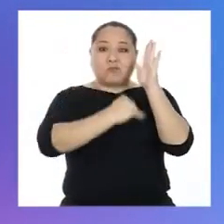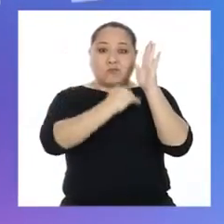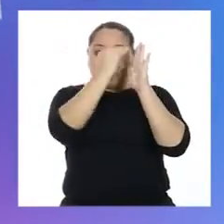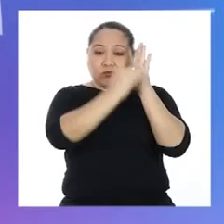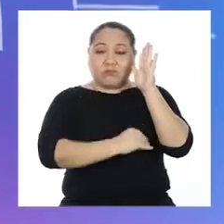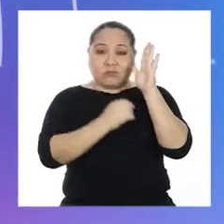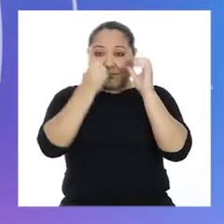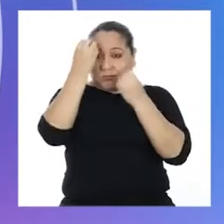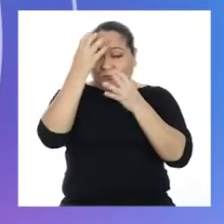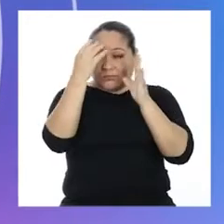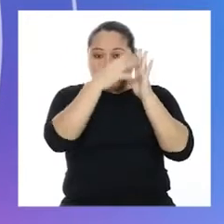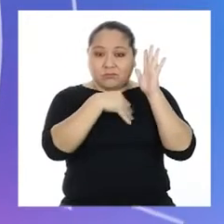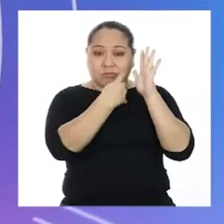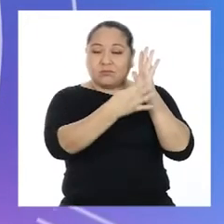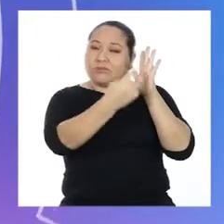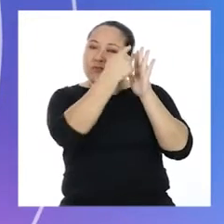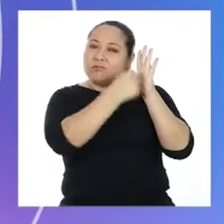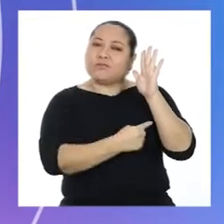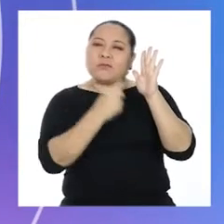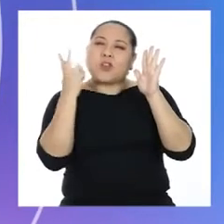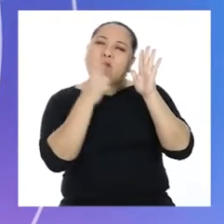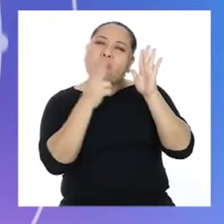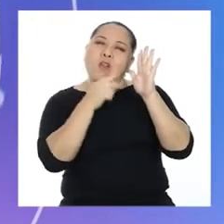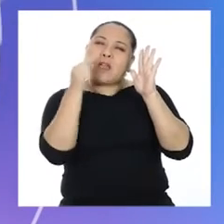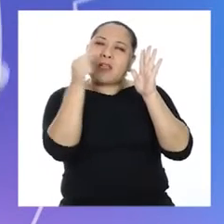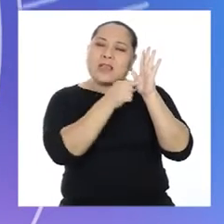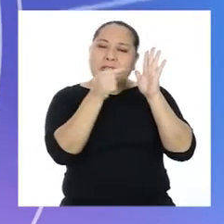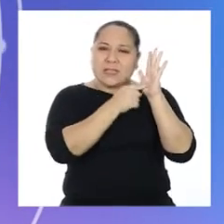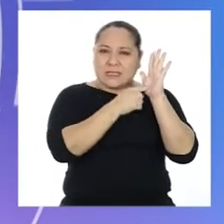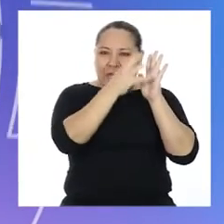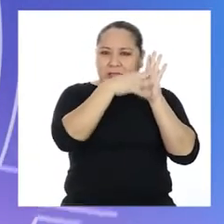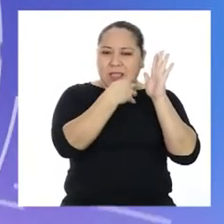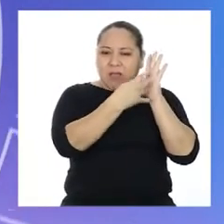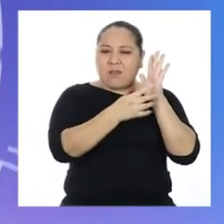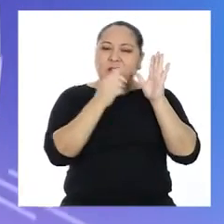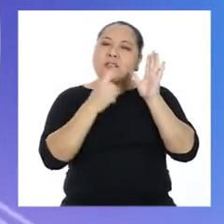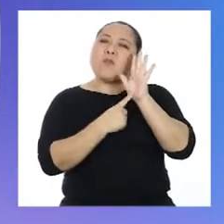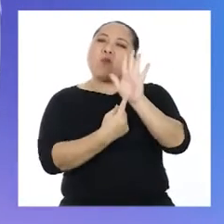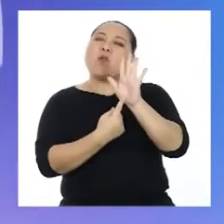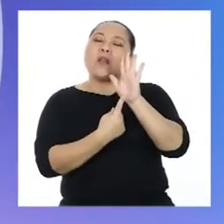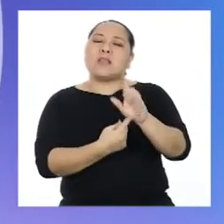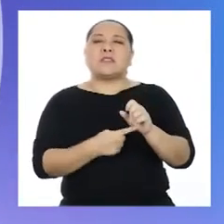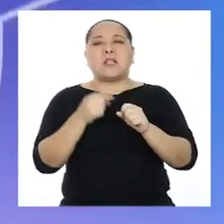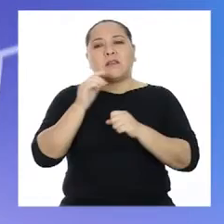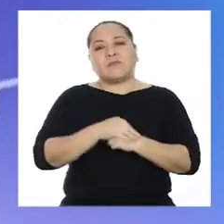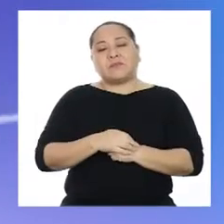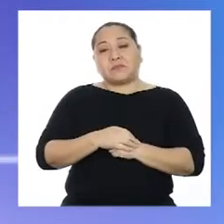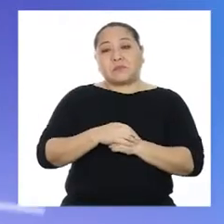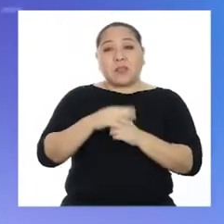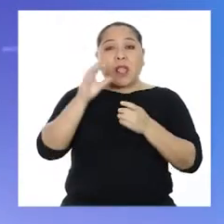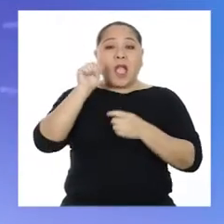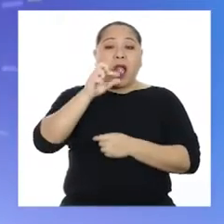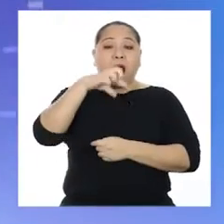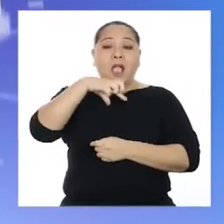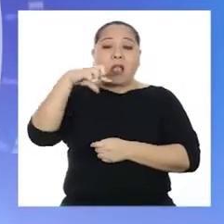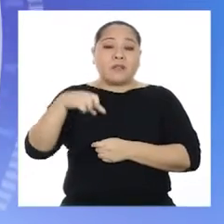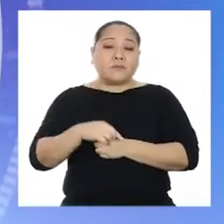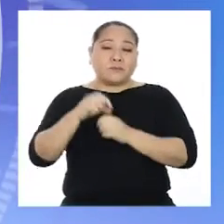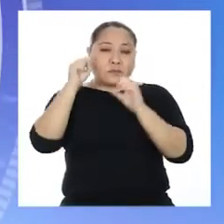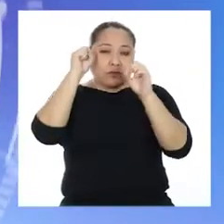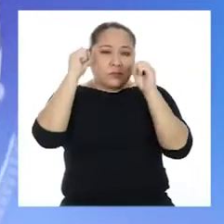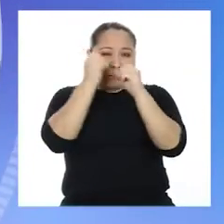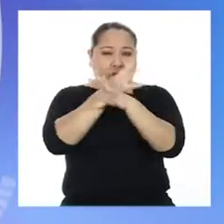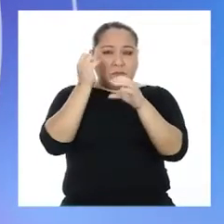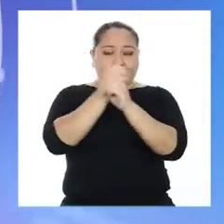y por el contenido de la tabla, veo que en esta tabla de frecuencias se muestran los tipos de aplicativos